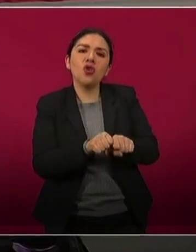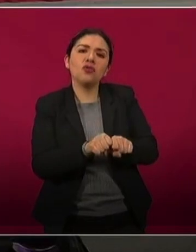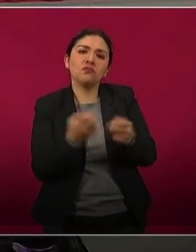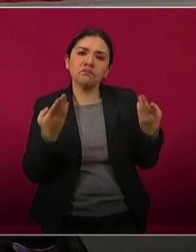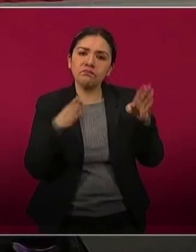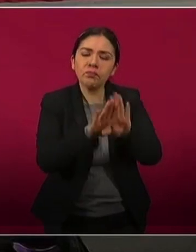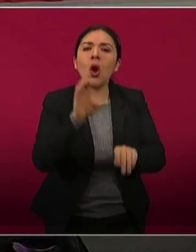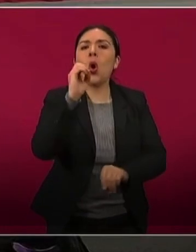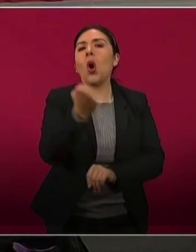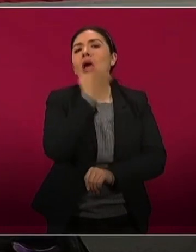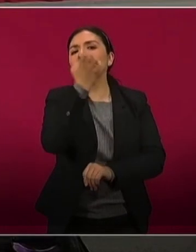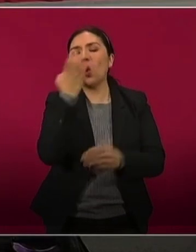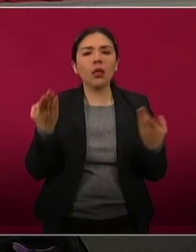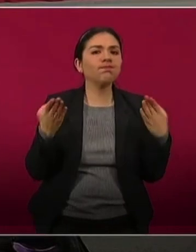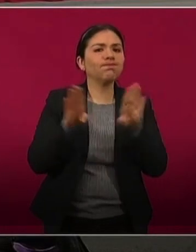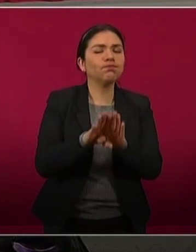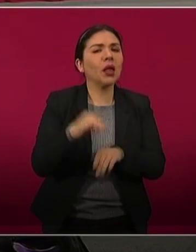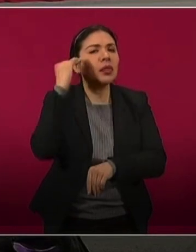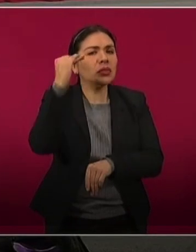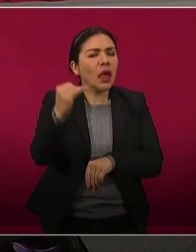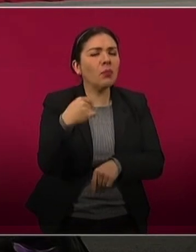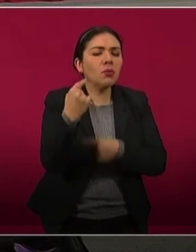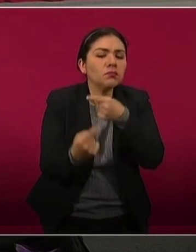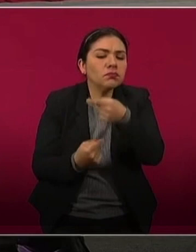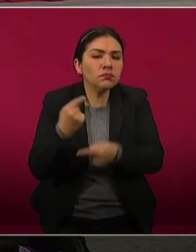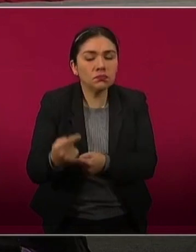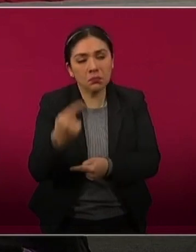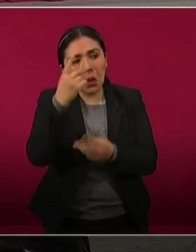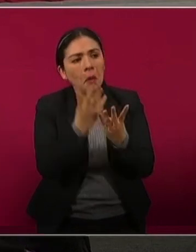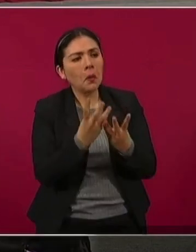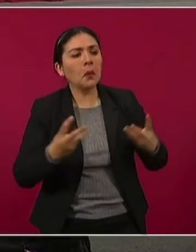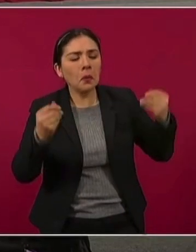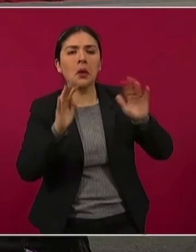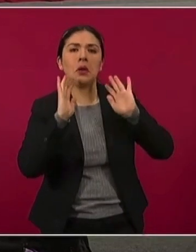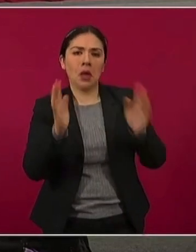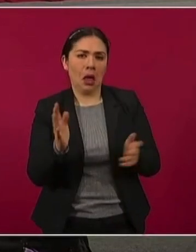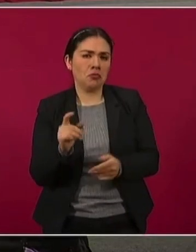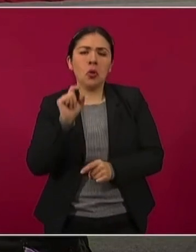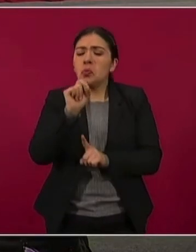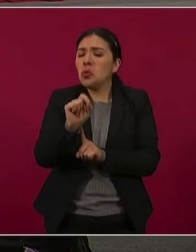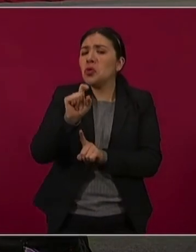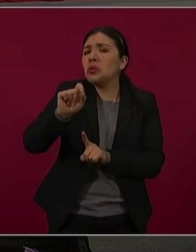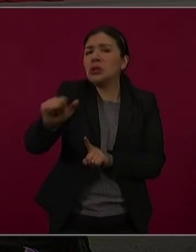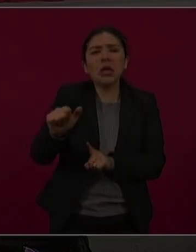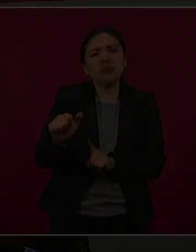todo el plantel durante algunos días en virtud de que existan brotes, sólo 0.26.